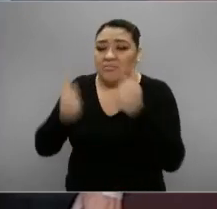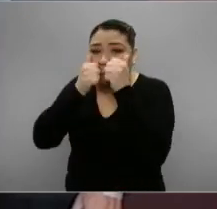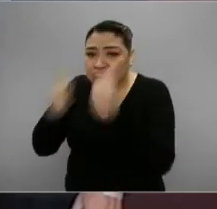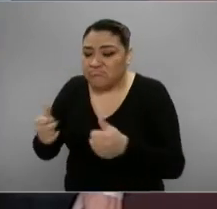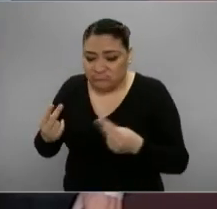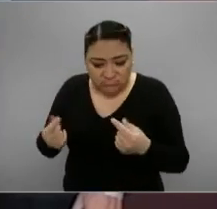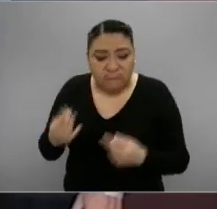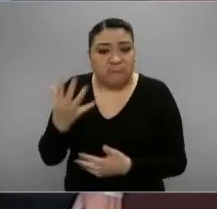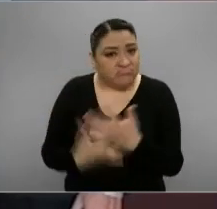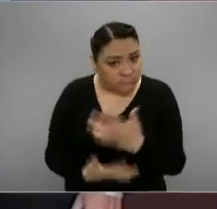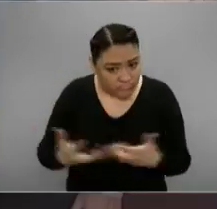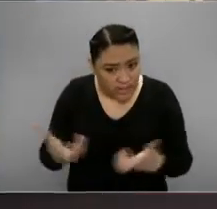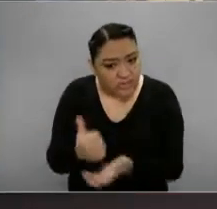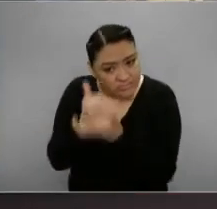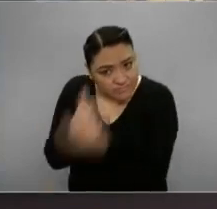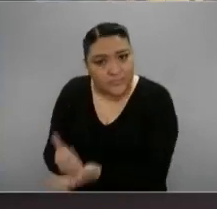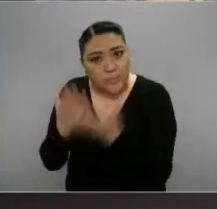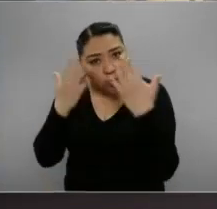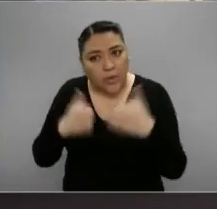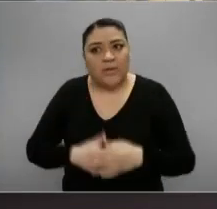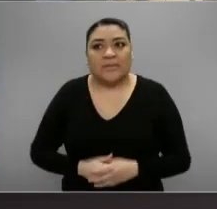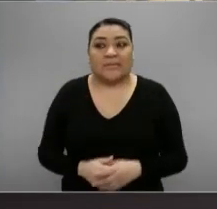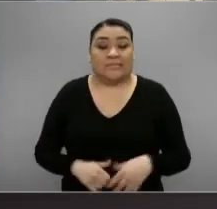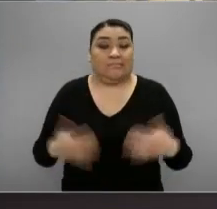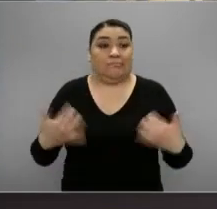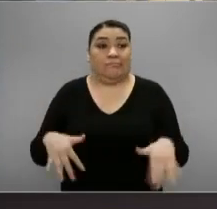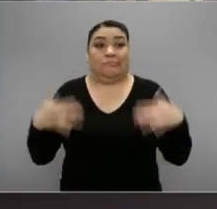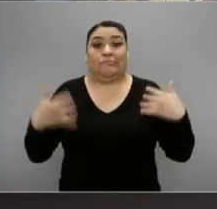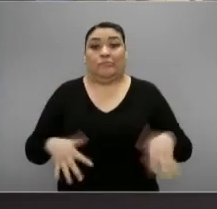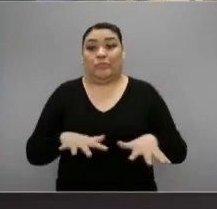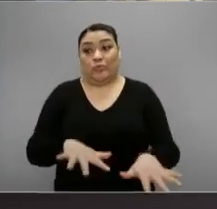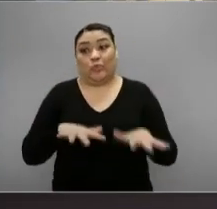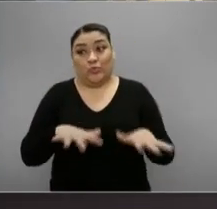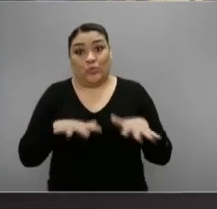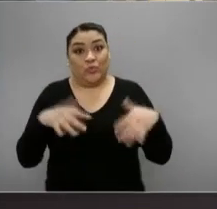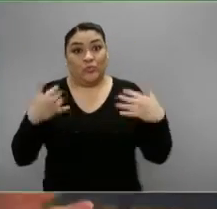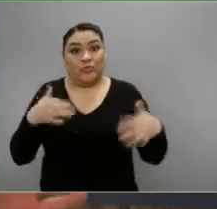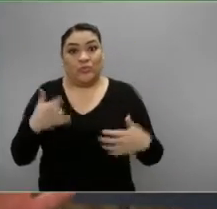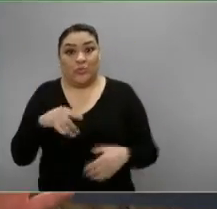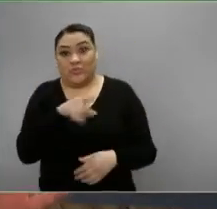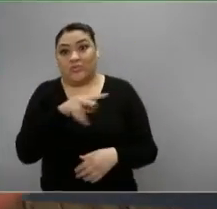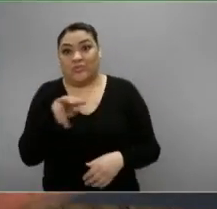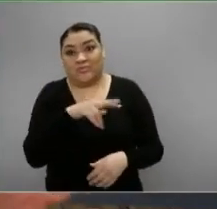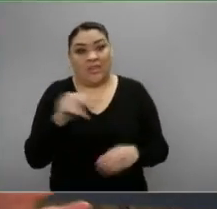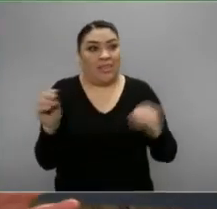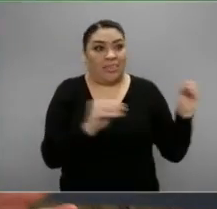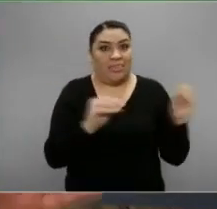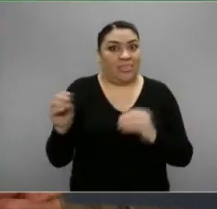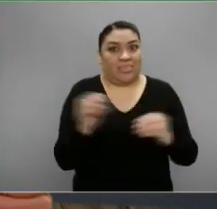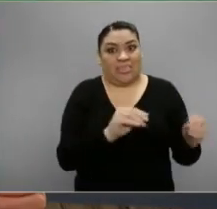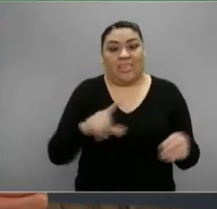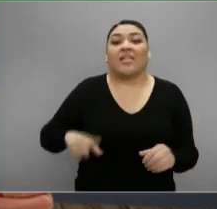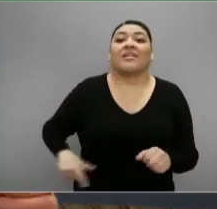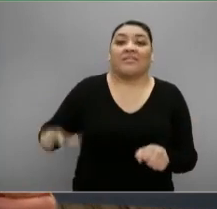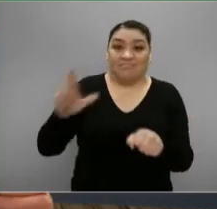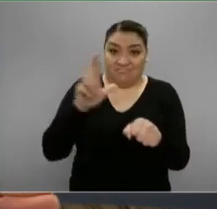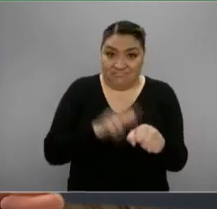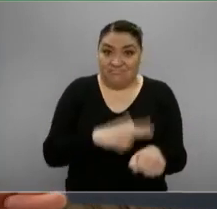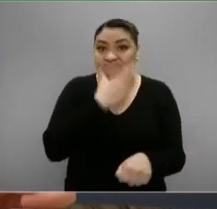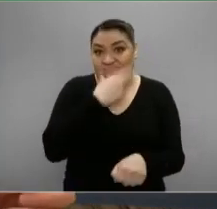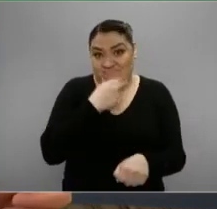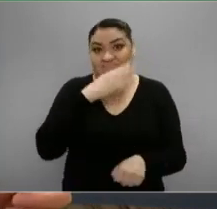Social no se ha puesto las pilas. Pues eso es contundente lo que dice el gobernador